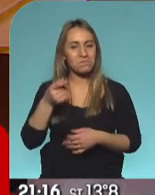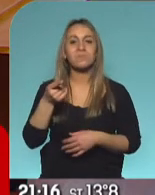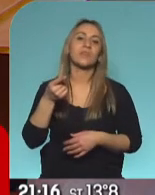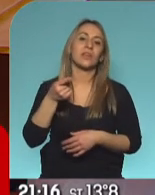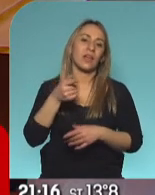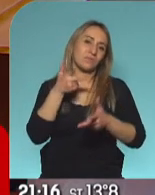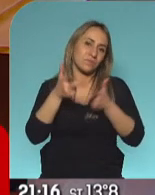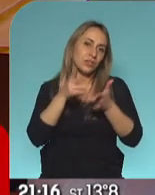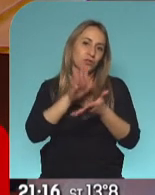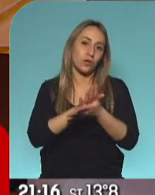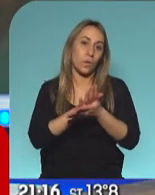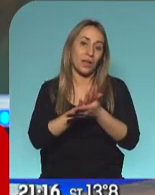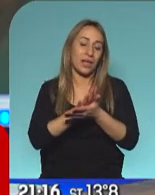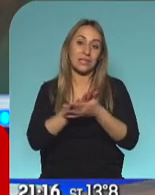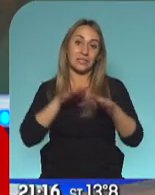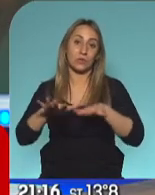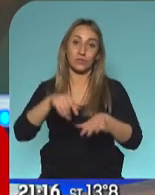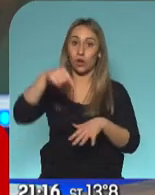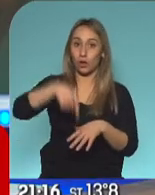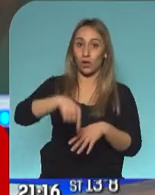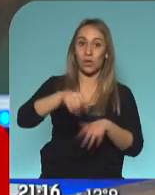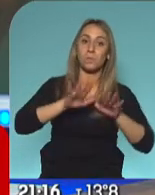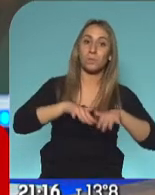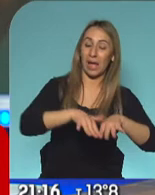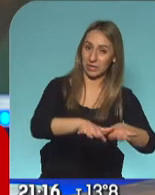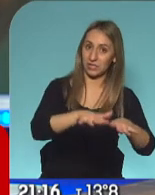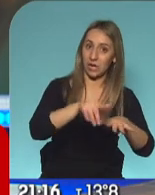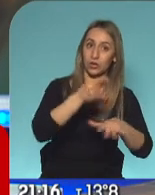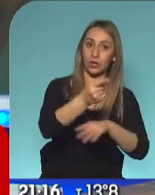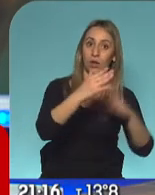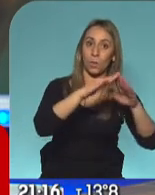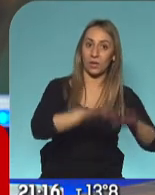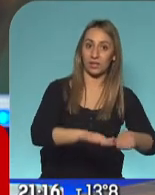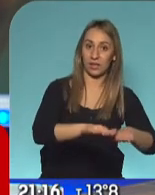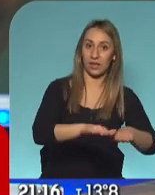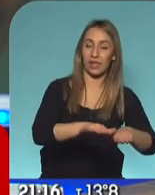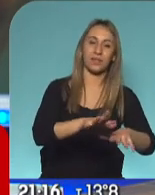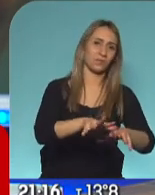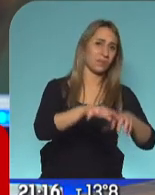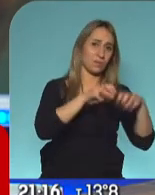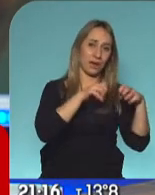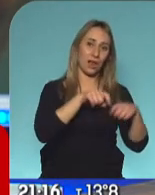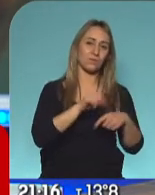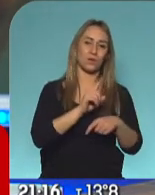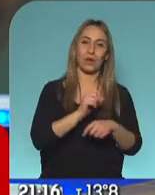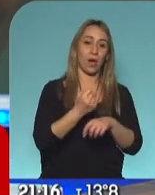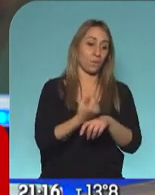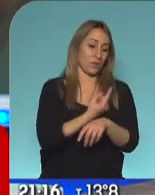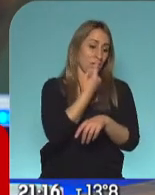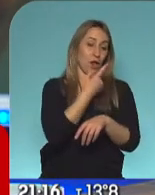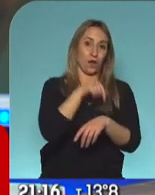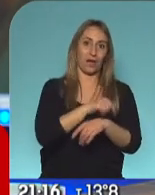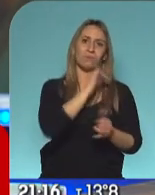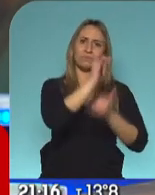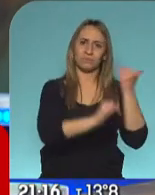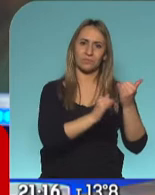hoy, la marcha ante cuarentena que iba a suceder y que sucedió más temprano, que tocábamos en nuestra primera hora, y este